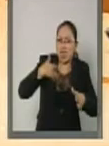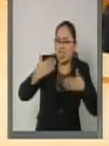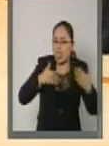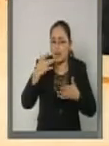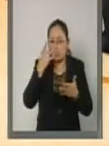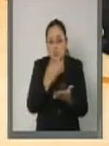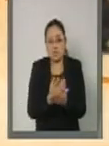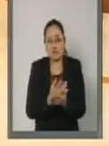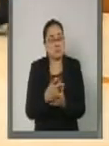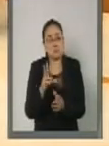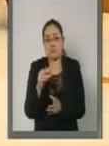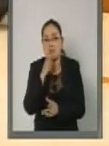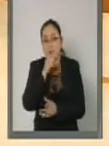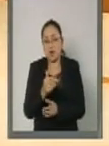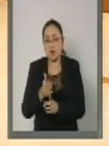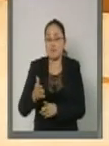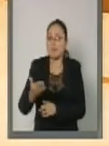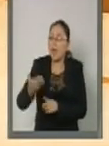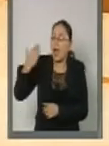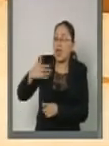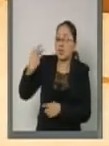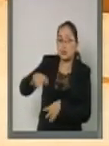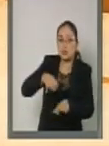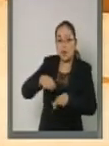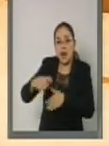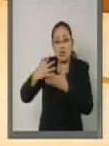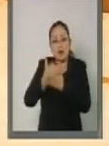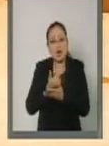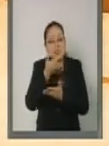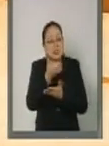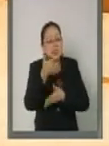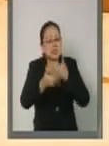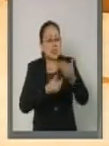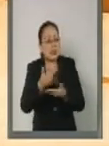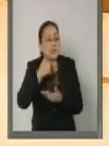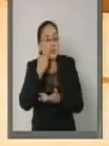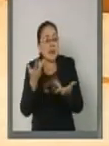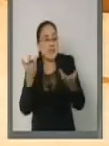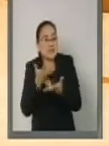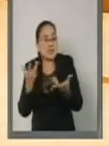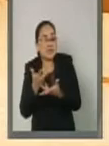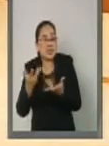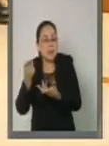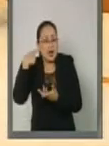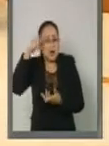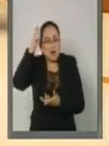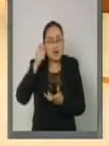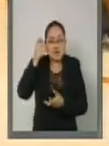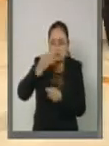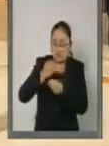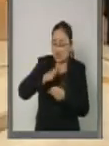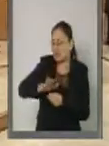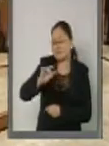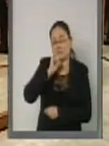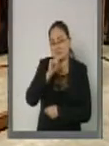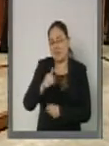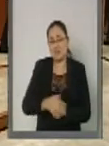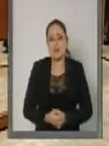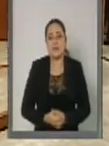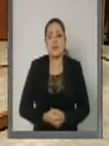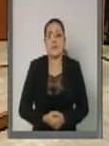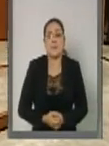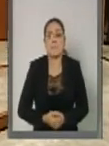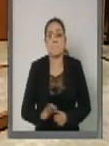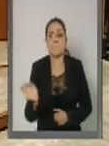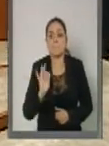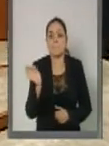informal de la economía o porque los años y recursos destinados a construir el fondo de retiro fueron insuficientes. Aún